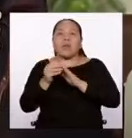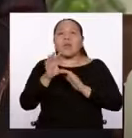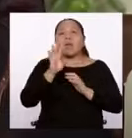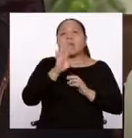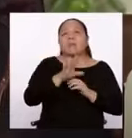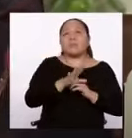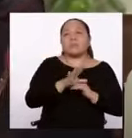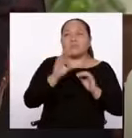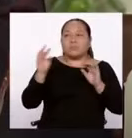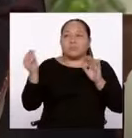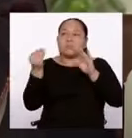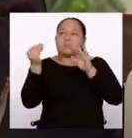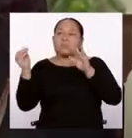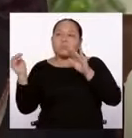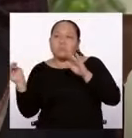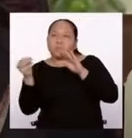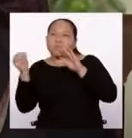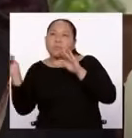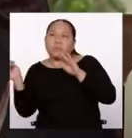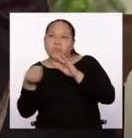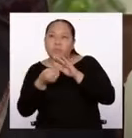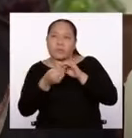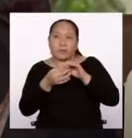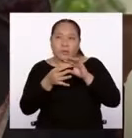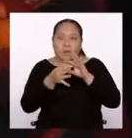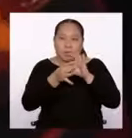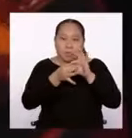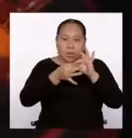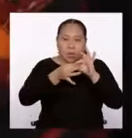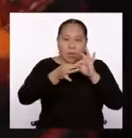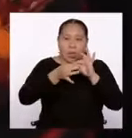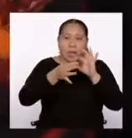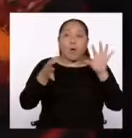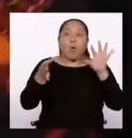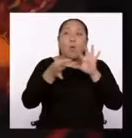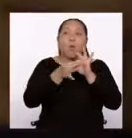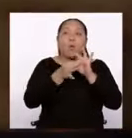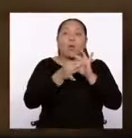así voy y sigue siendo una sola palabra.